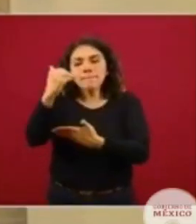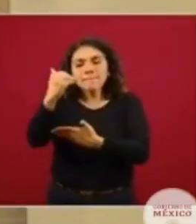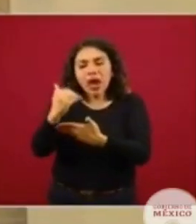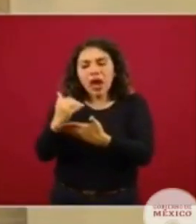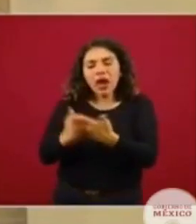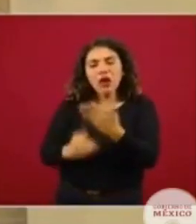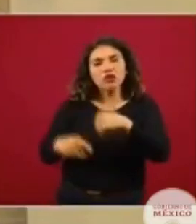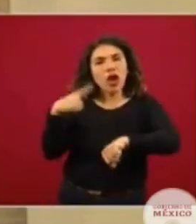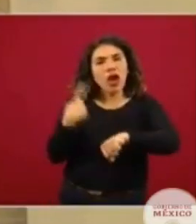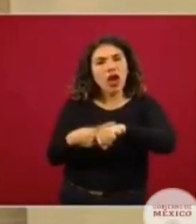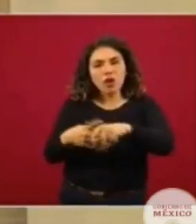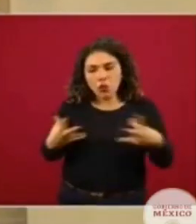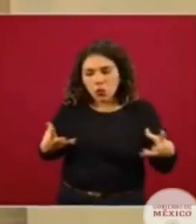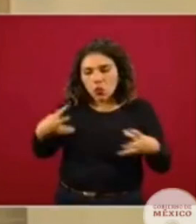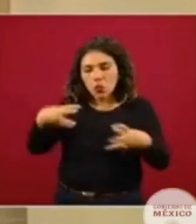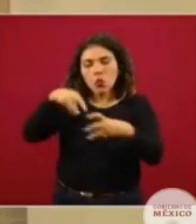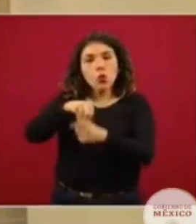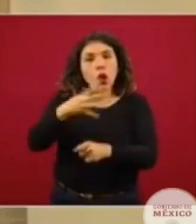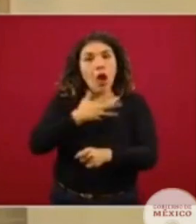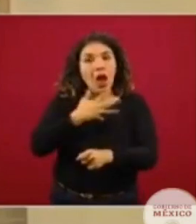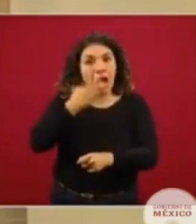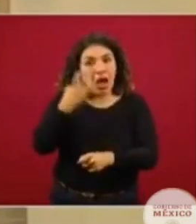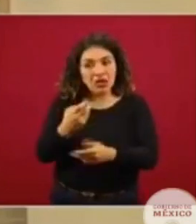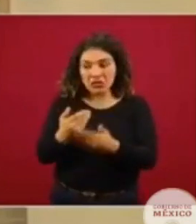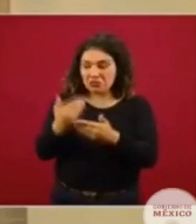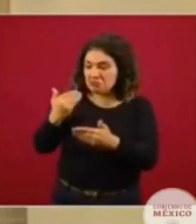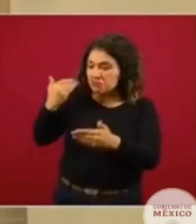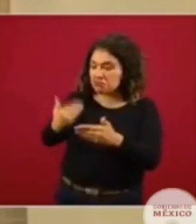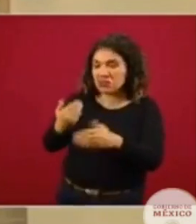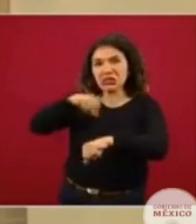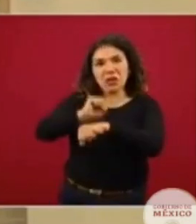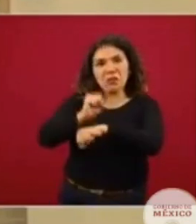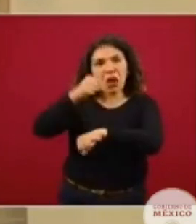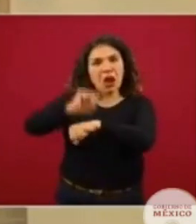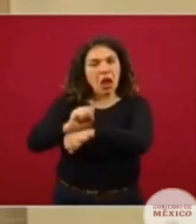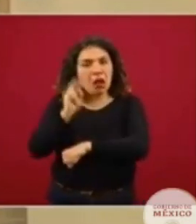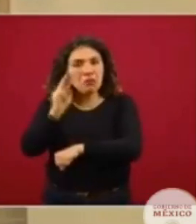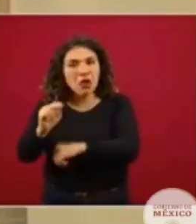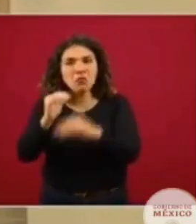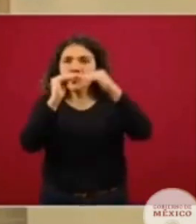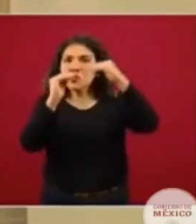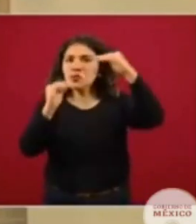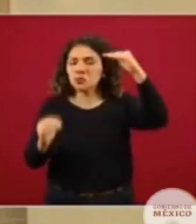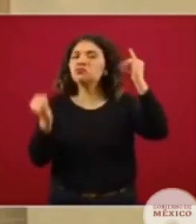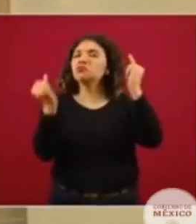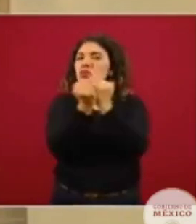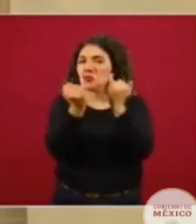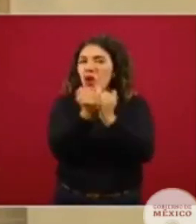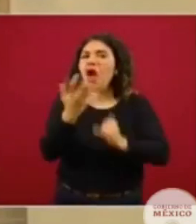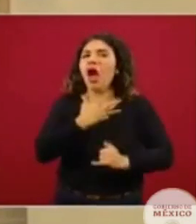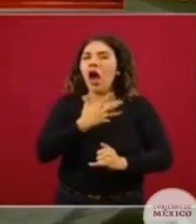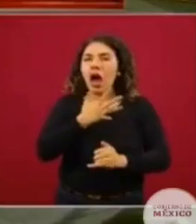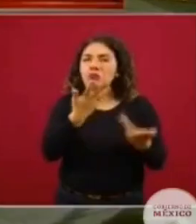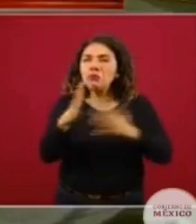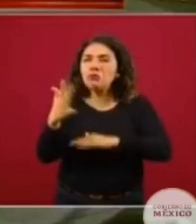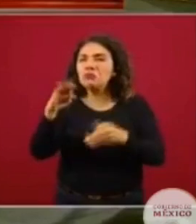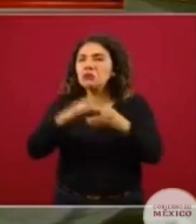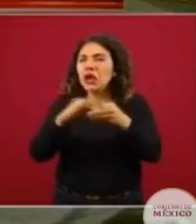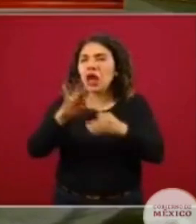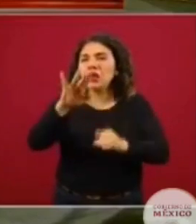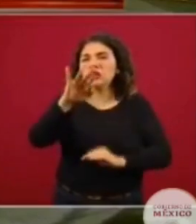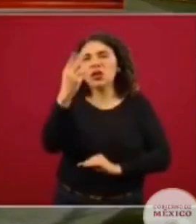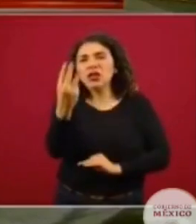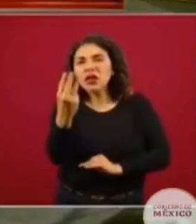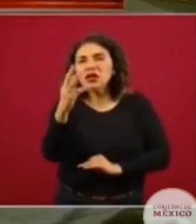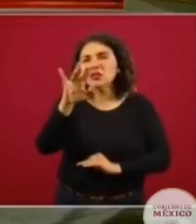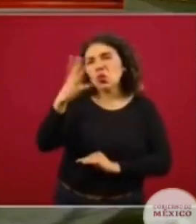de la totalidad de casos que tenemos en las últimas semanas, prácticamente estuvimos por un 53,